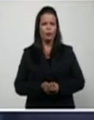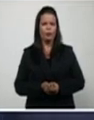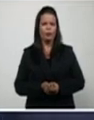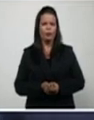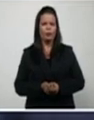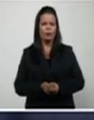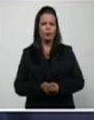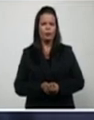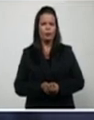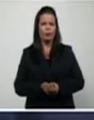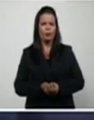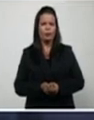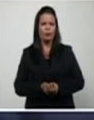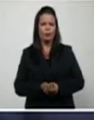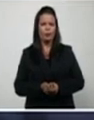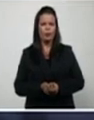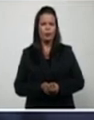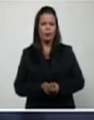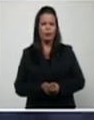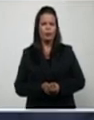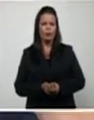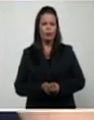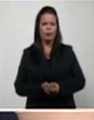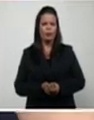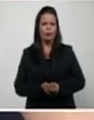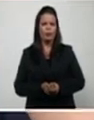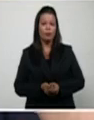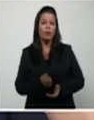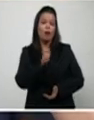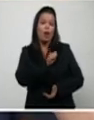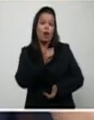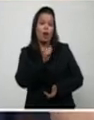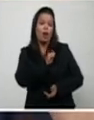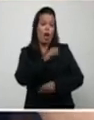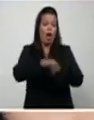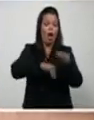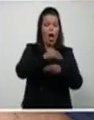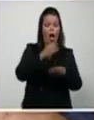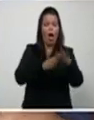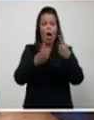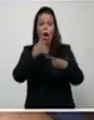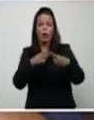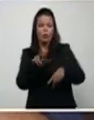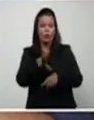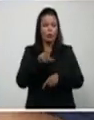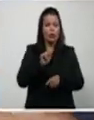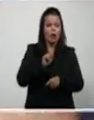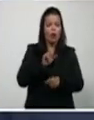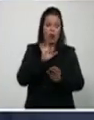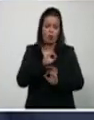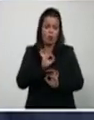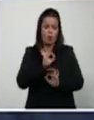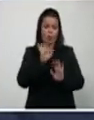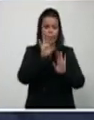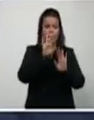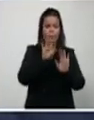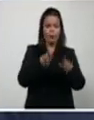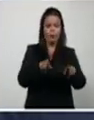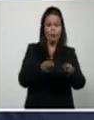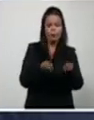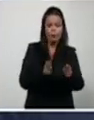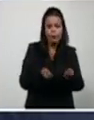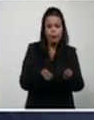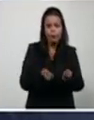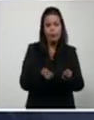convierte en un anti-show y va tanto en el mismo programa como en su propio making que